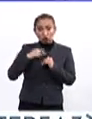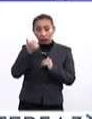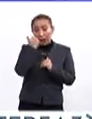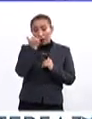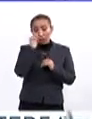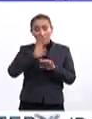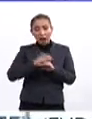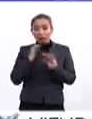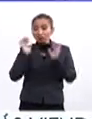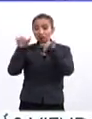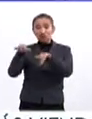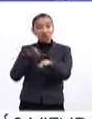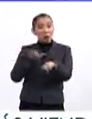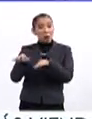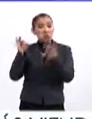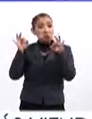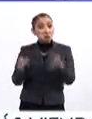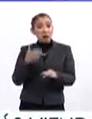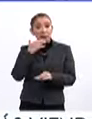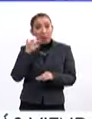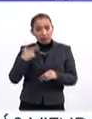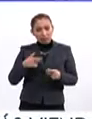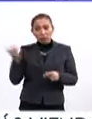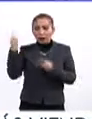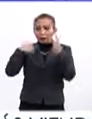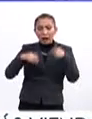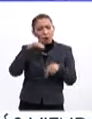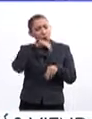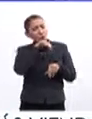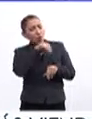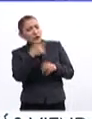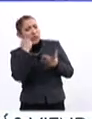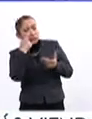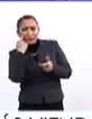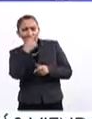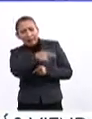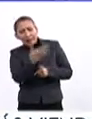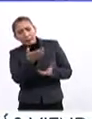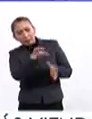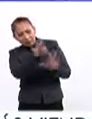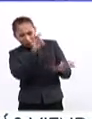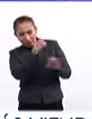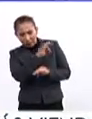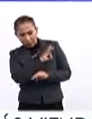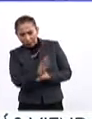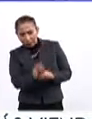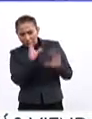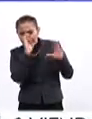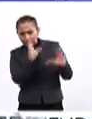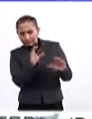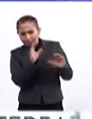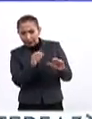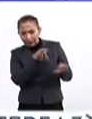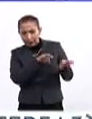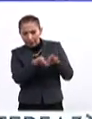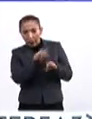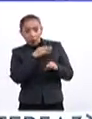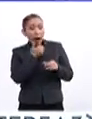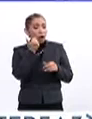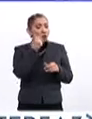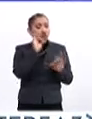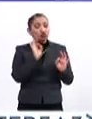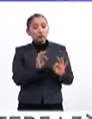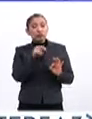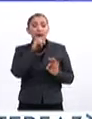la mejor tasa de empleo y buena gente venga a nosotros, estudiar con nosotros, por una parte por nuestra capacidad de empleo, de relación con las